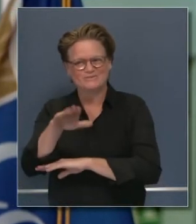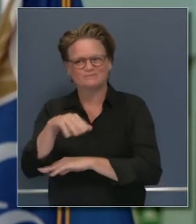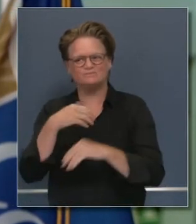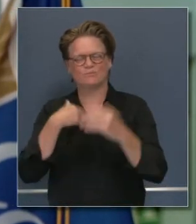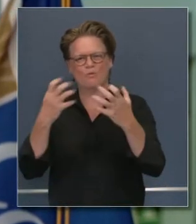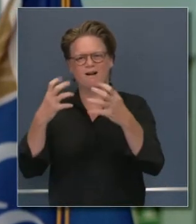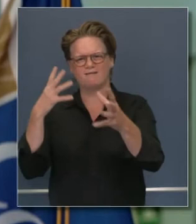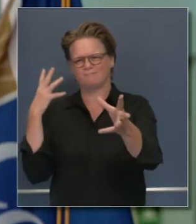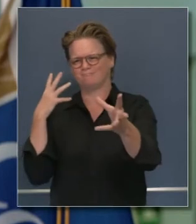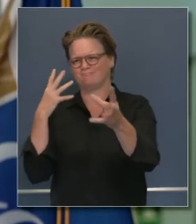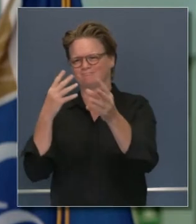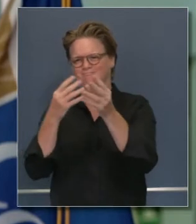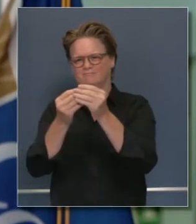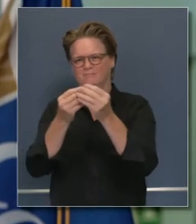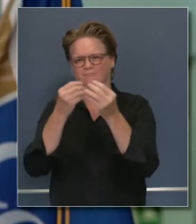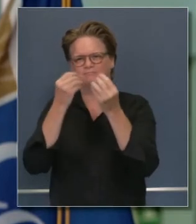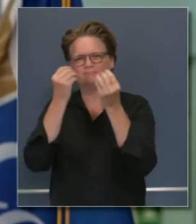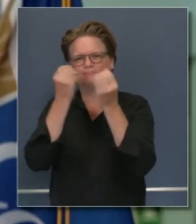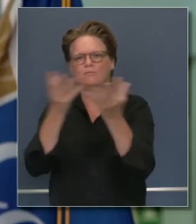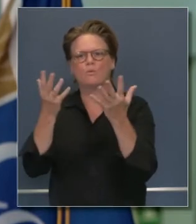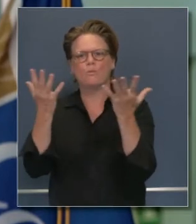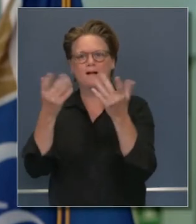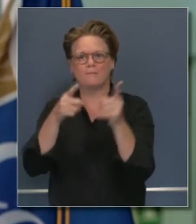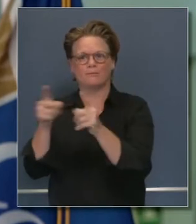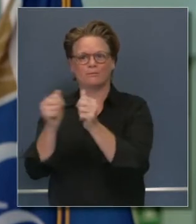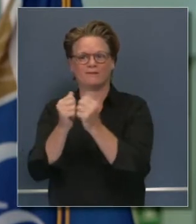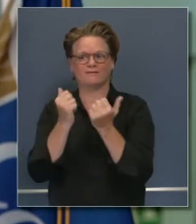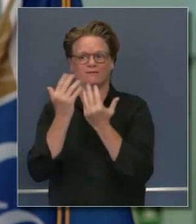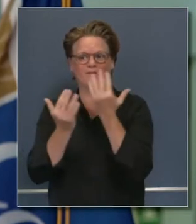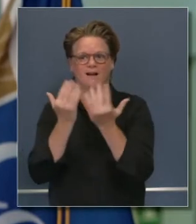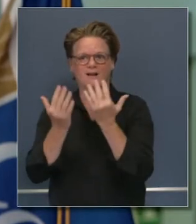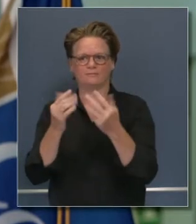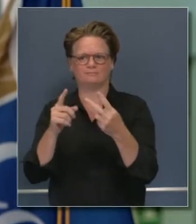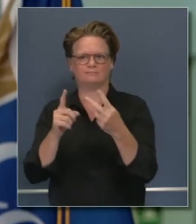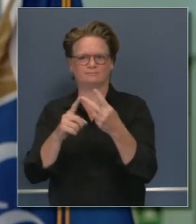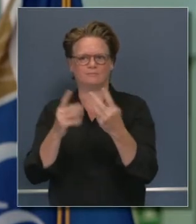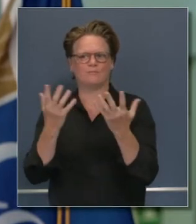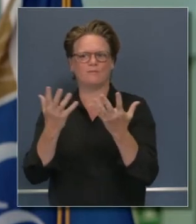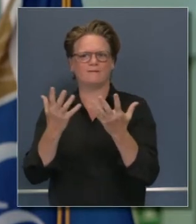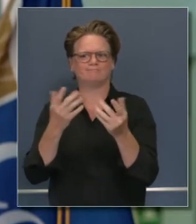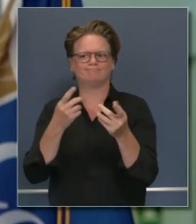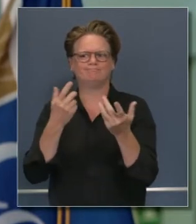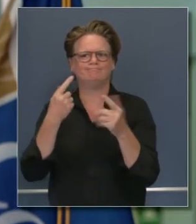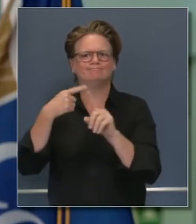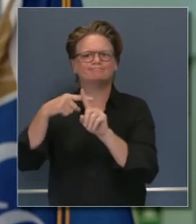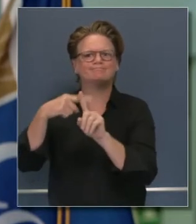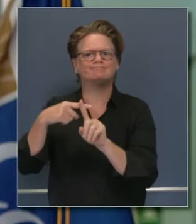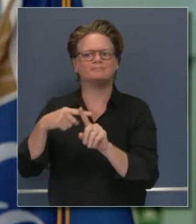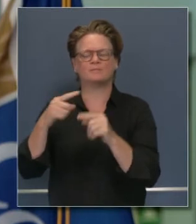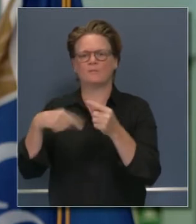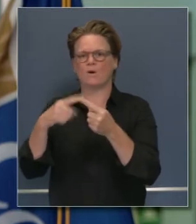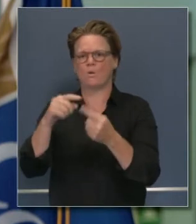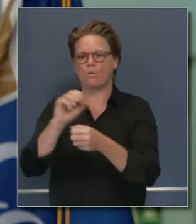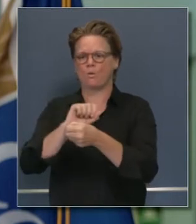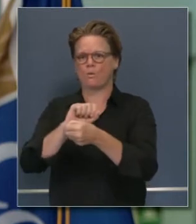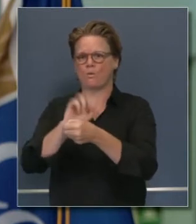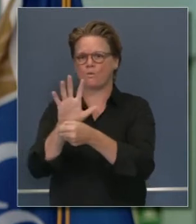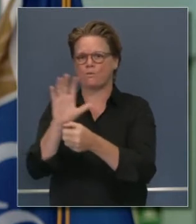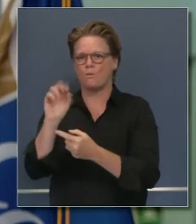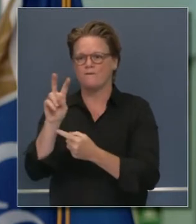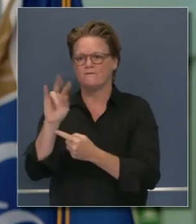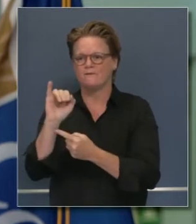los incendios forestales y en cuanto a tasas positivas en el estado de California y las